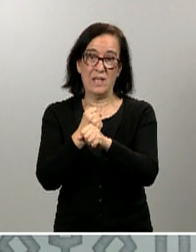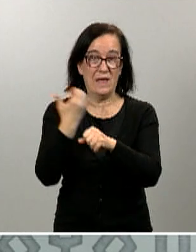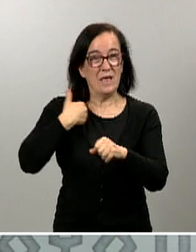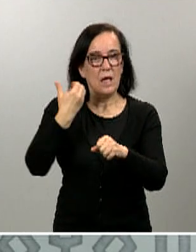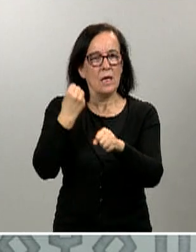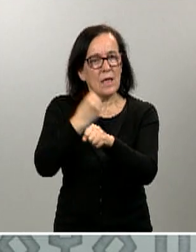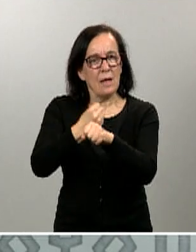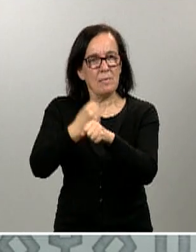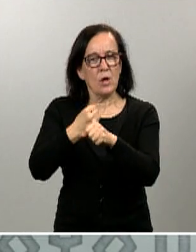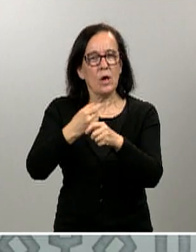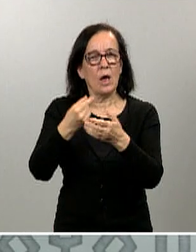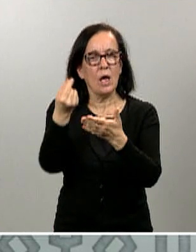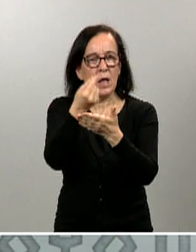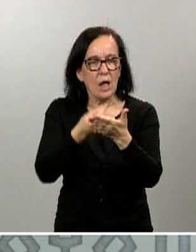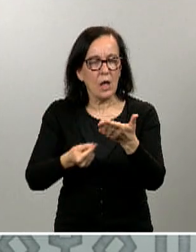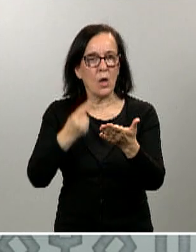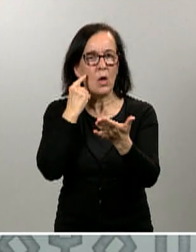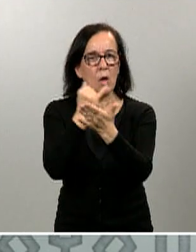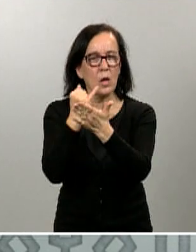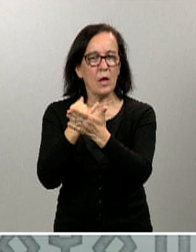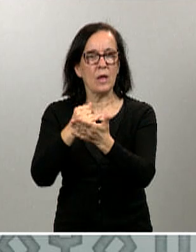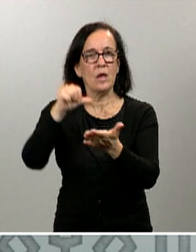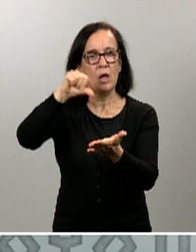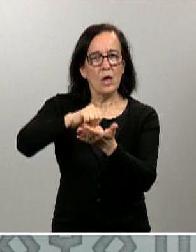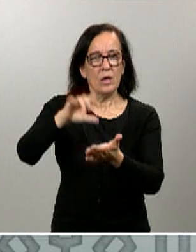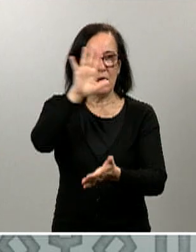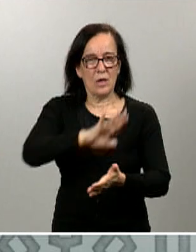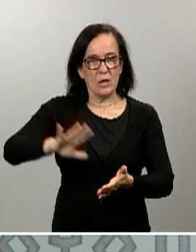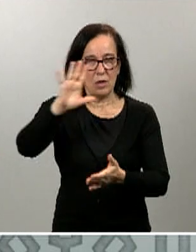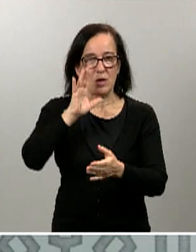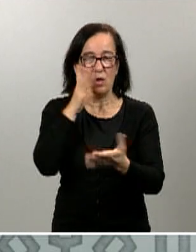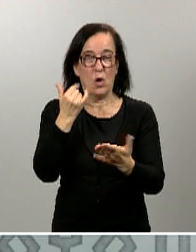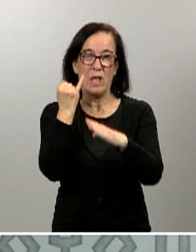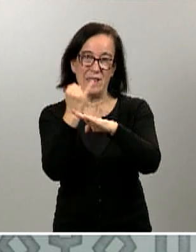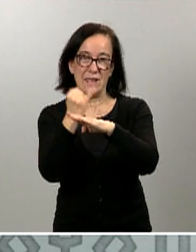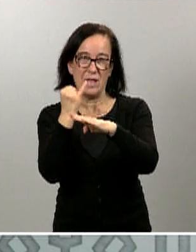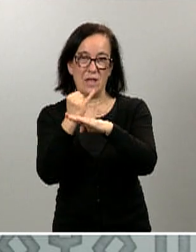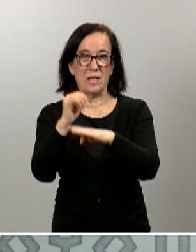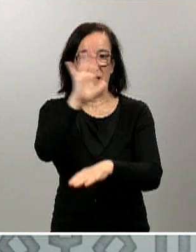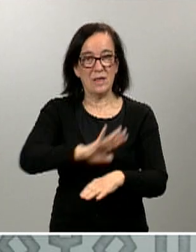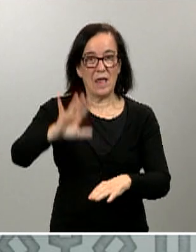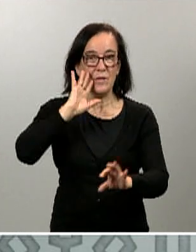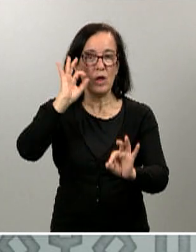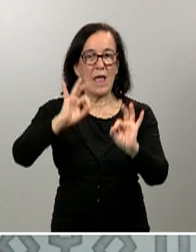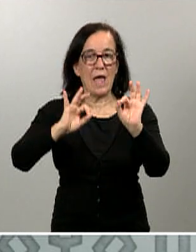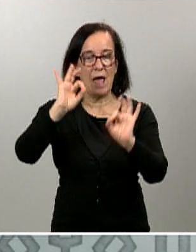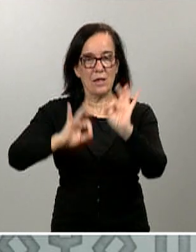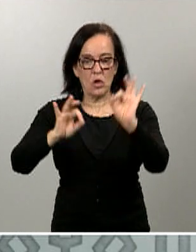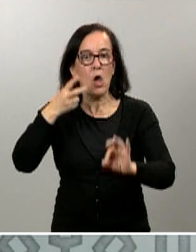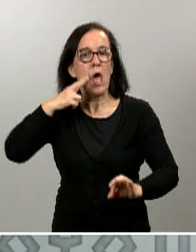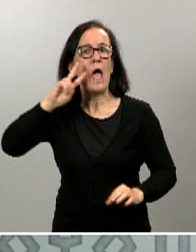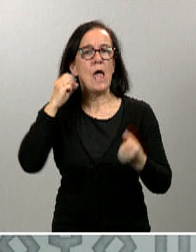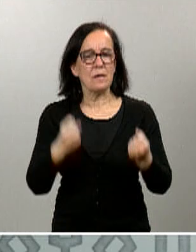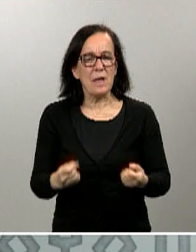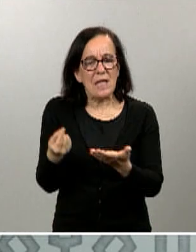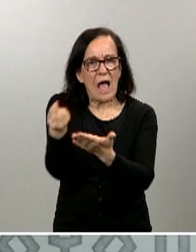el diseño, muestral con el Centro Nacional de Epidemiología y con el Instituto Nacional de Estadística. Son expertos en diseñar este